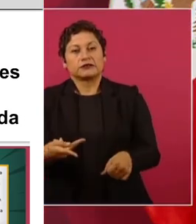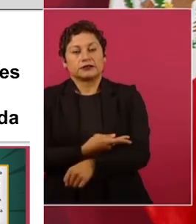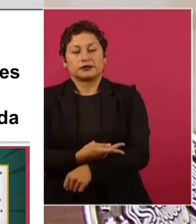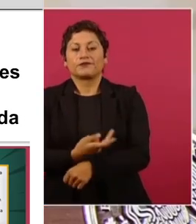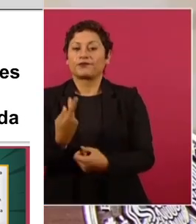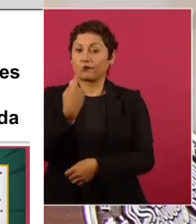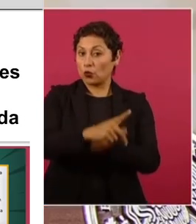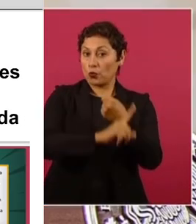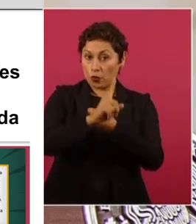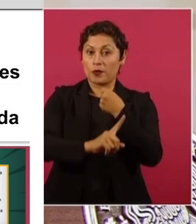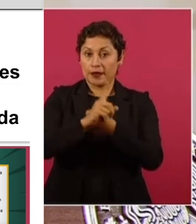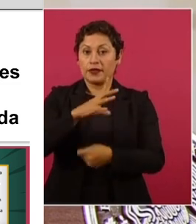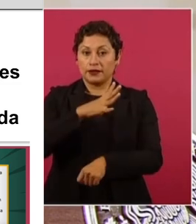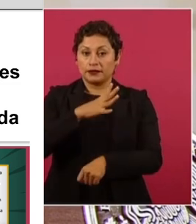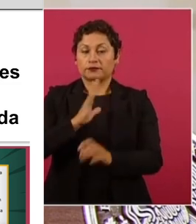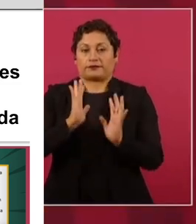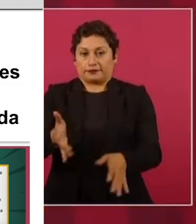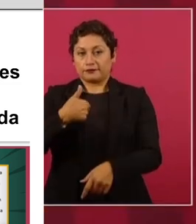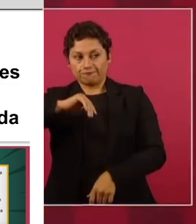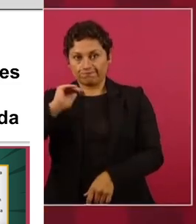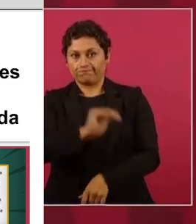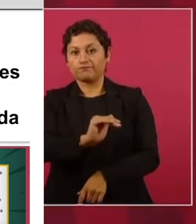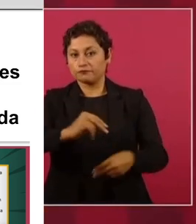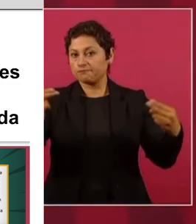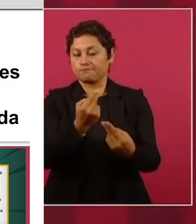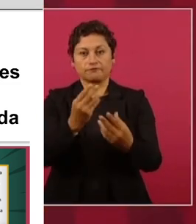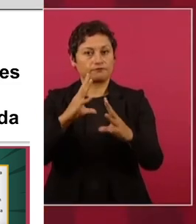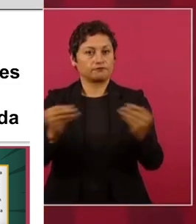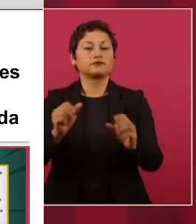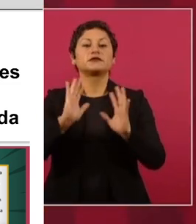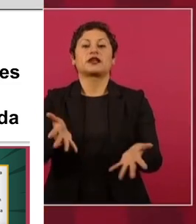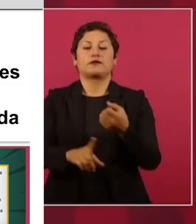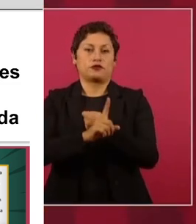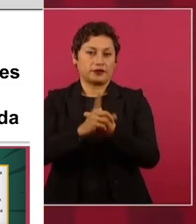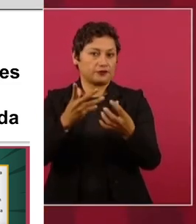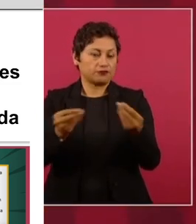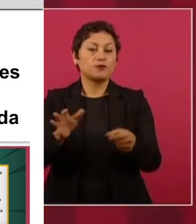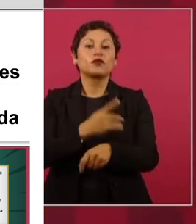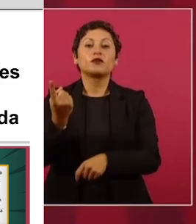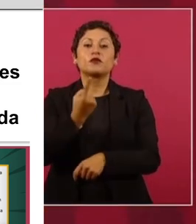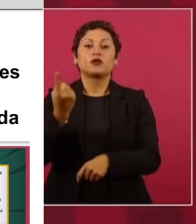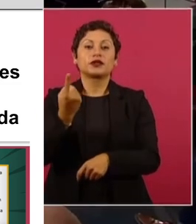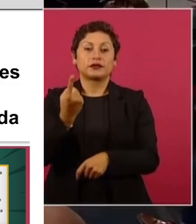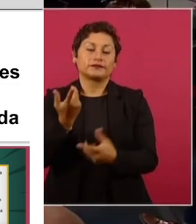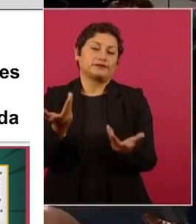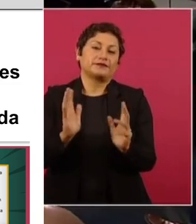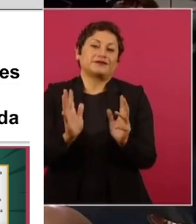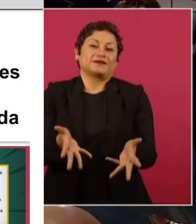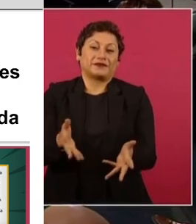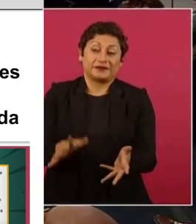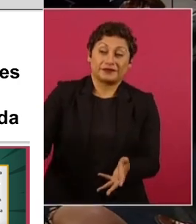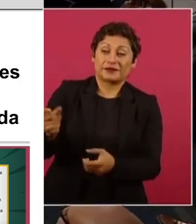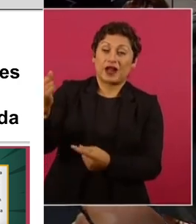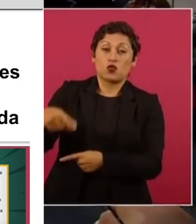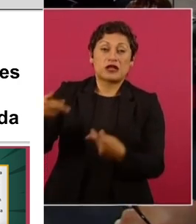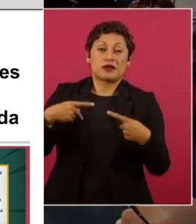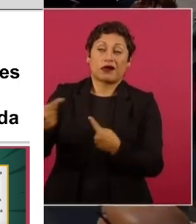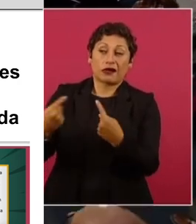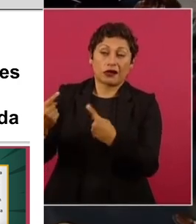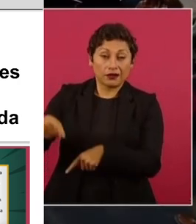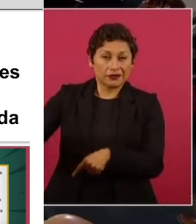y ya le urgí de que se resuelva, porque ya nuestros adversarios ya están imaginando